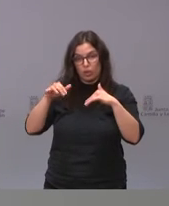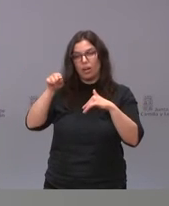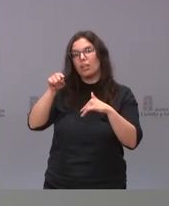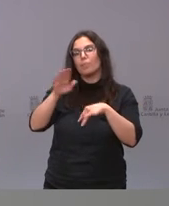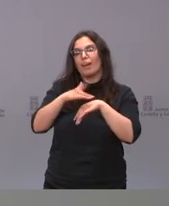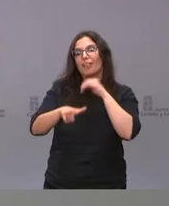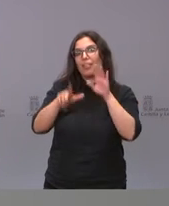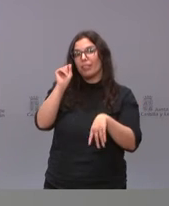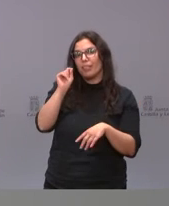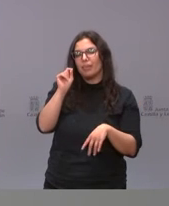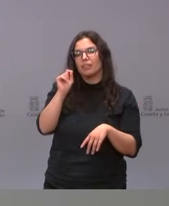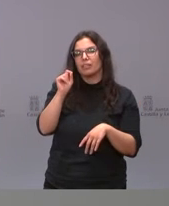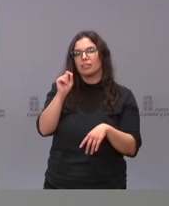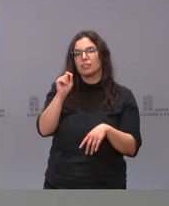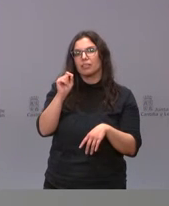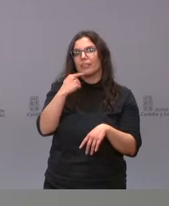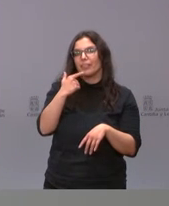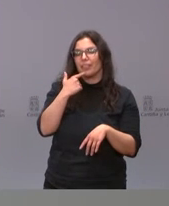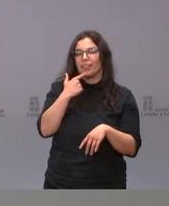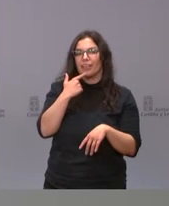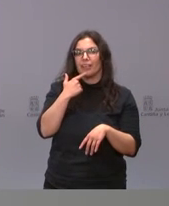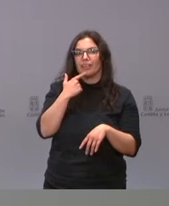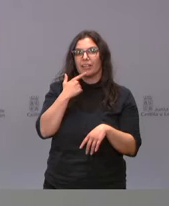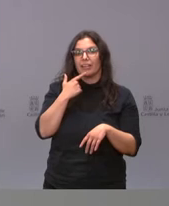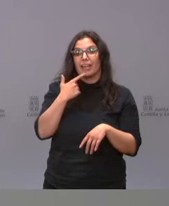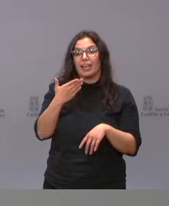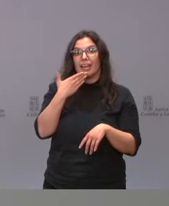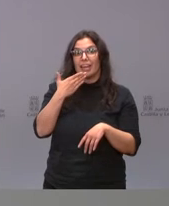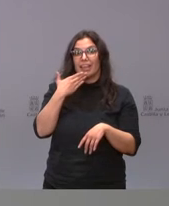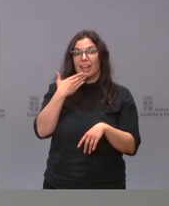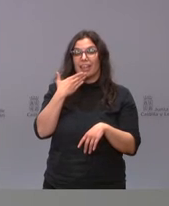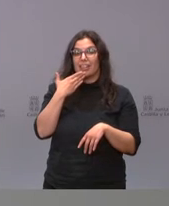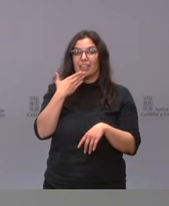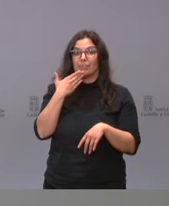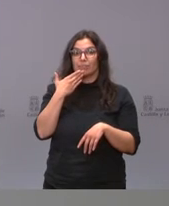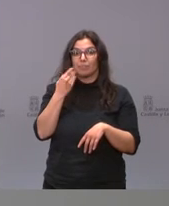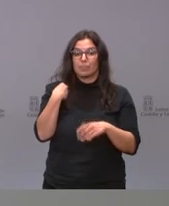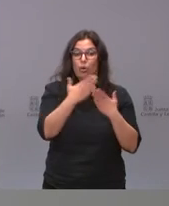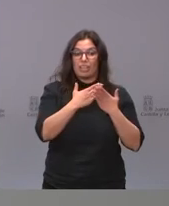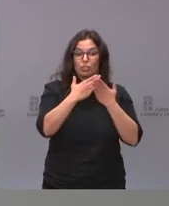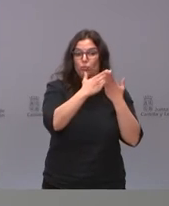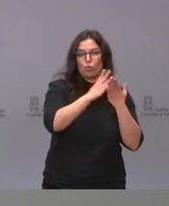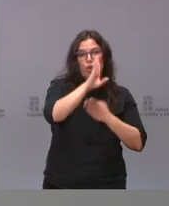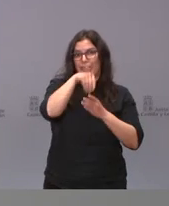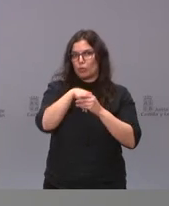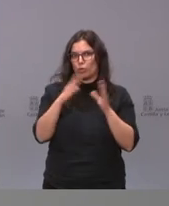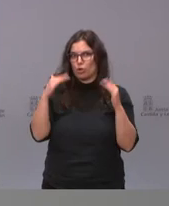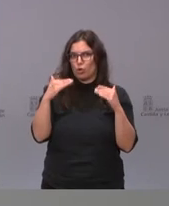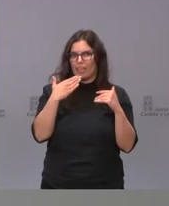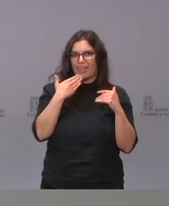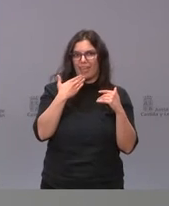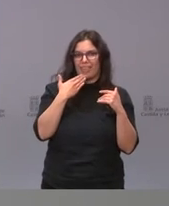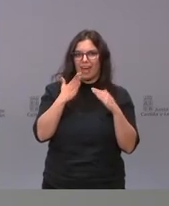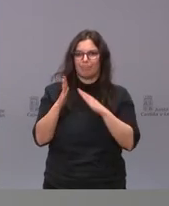decisión era que no estaba incluido ese grupo de edad en los estudios iniciales para su